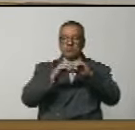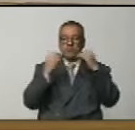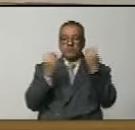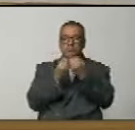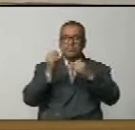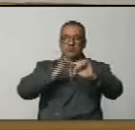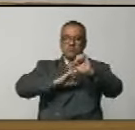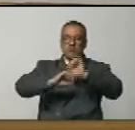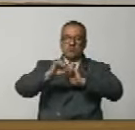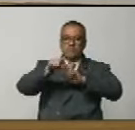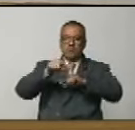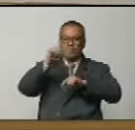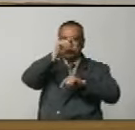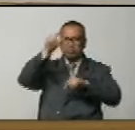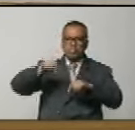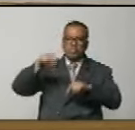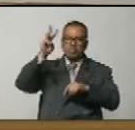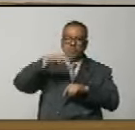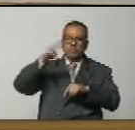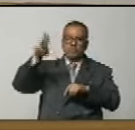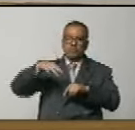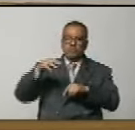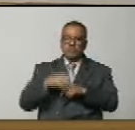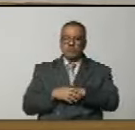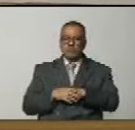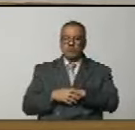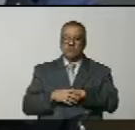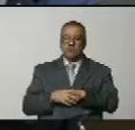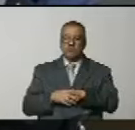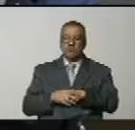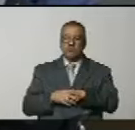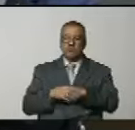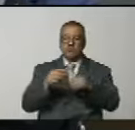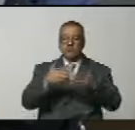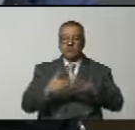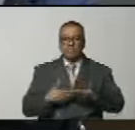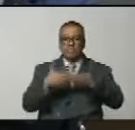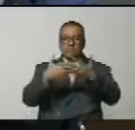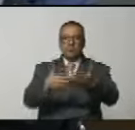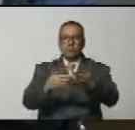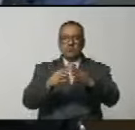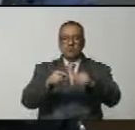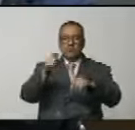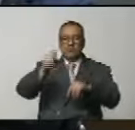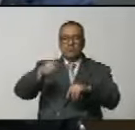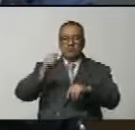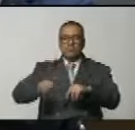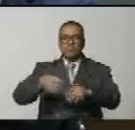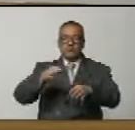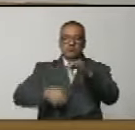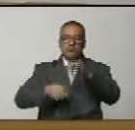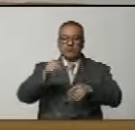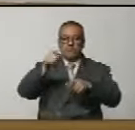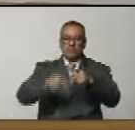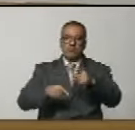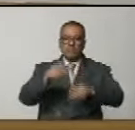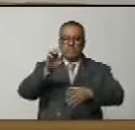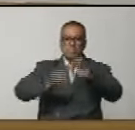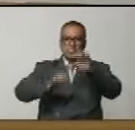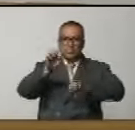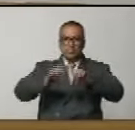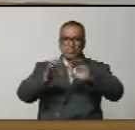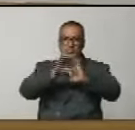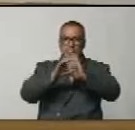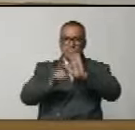para la defensa de la Guayana Ezequiva la presentemos ante el Tribunal Supremo de Justicia a los efectos de evaluar la